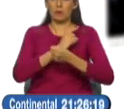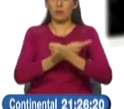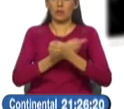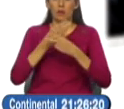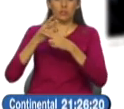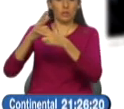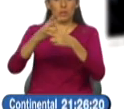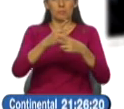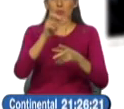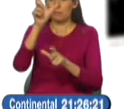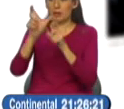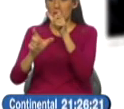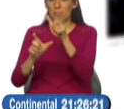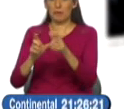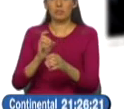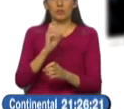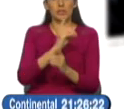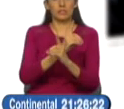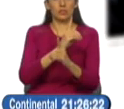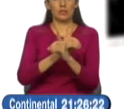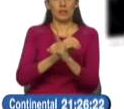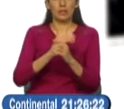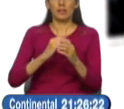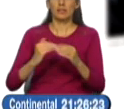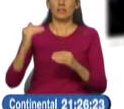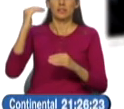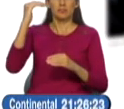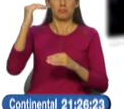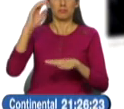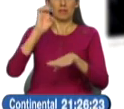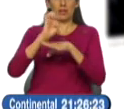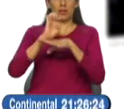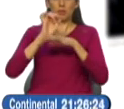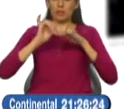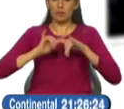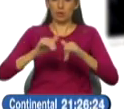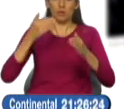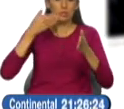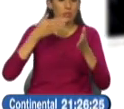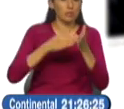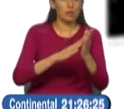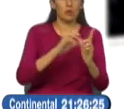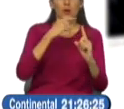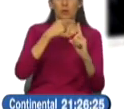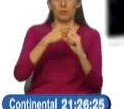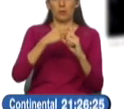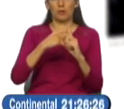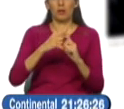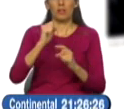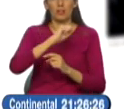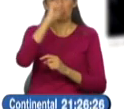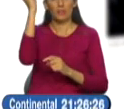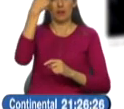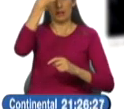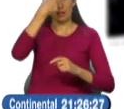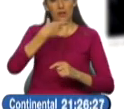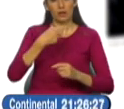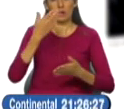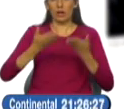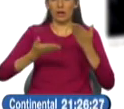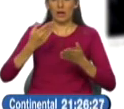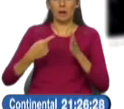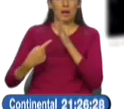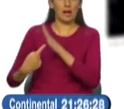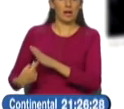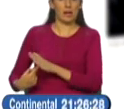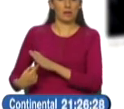las personas con discapacidad y posicionará a Ecuador para continuar dando ejemplos sobre un asunto de derechos humanos que ha quedado rezagado